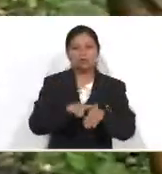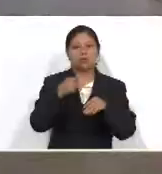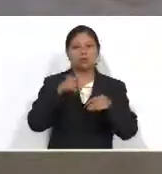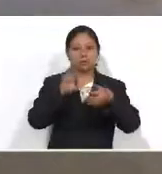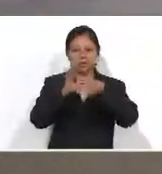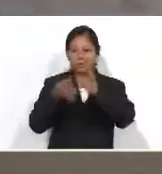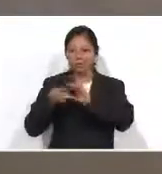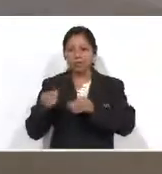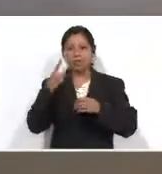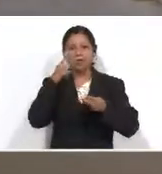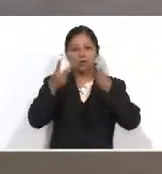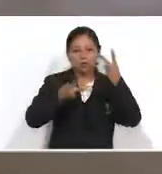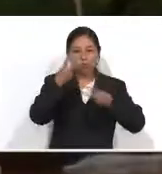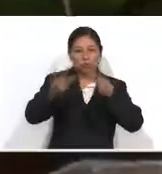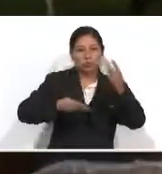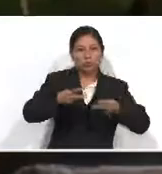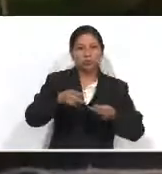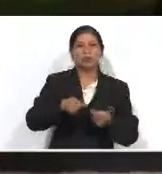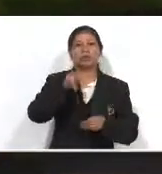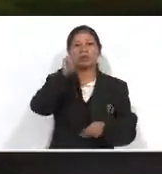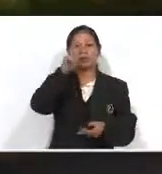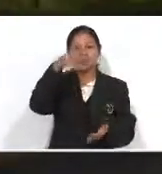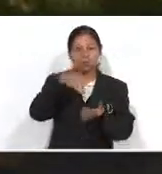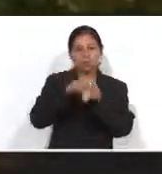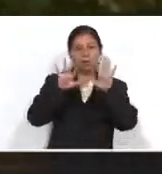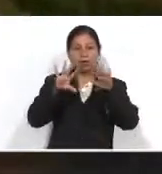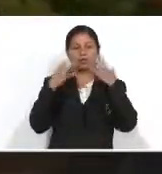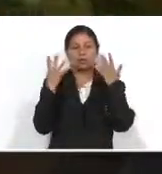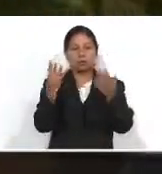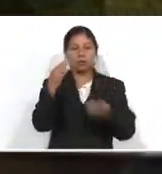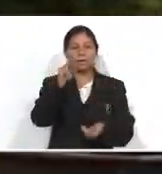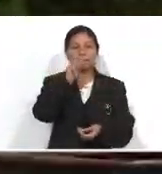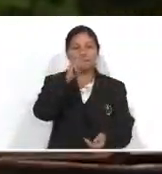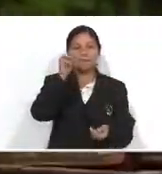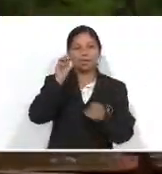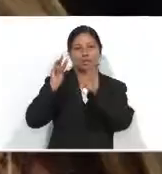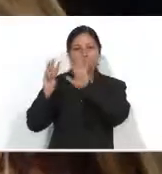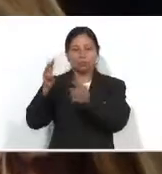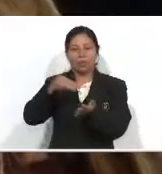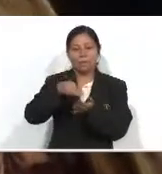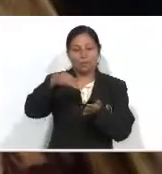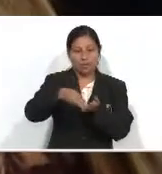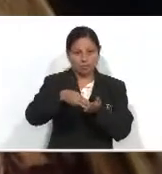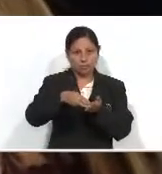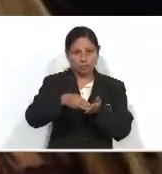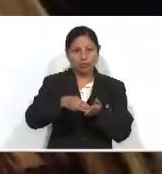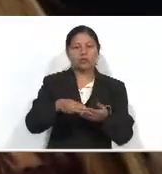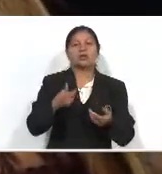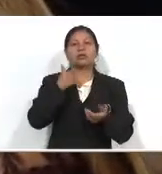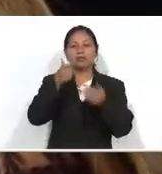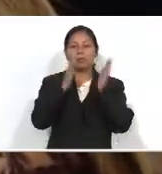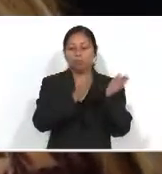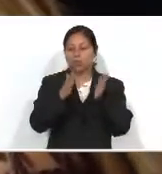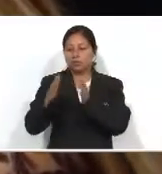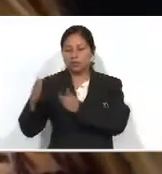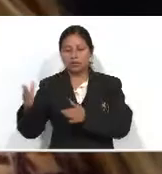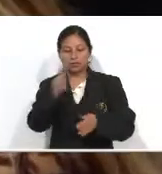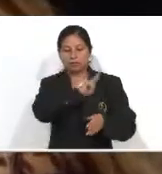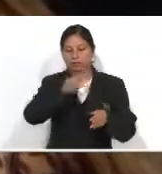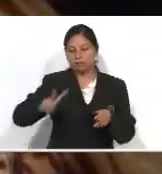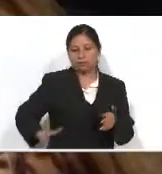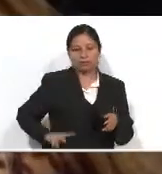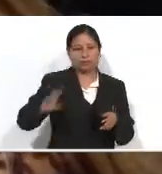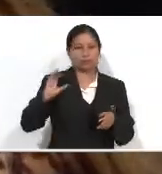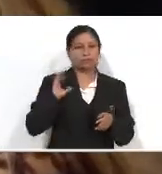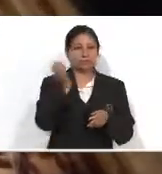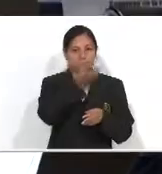cadena del valor del turismo registró en el año 2019 ingresos hasta por 28 mil millones de quetzales. Para continuar con el proceso, la primera vicepresidente del